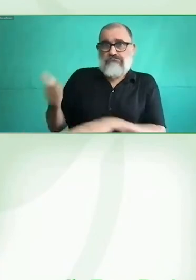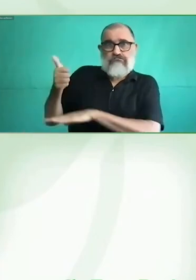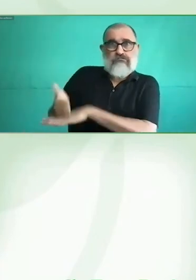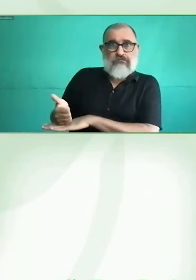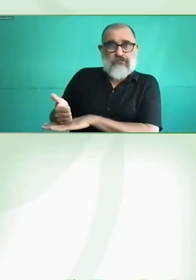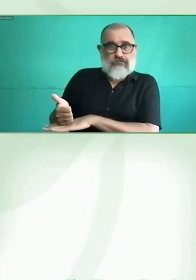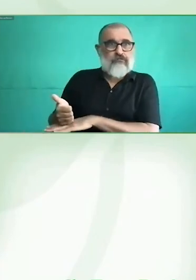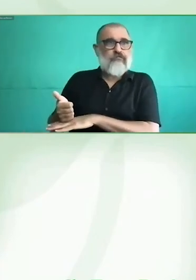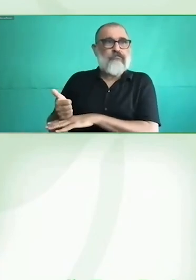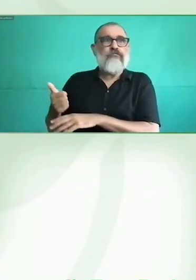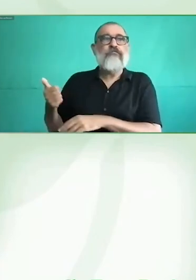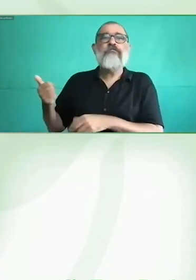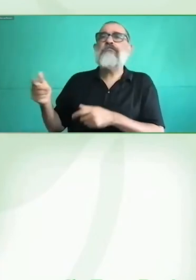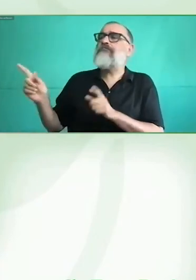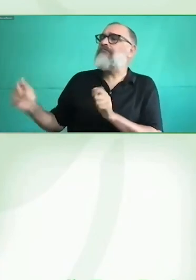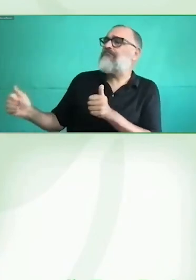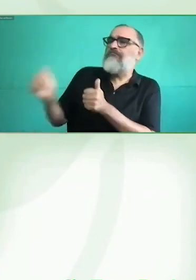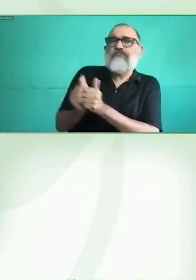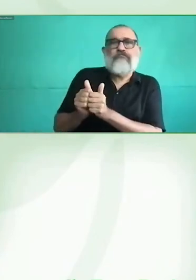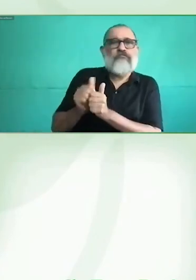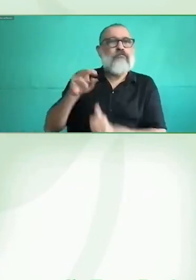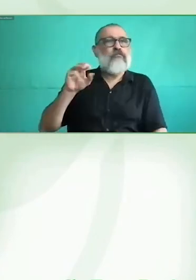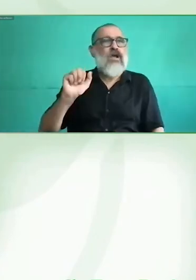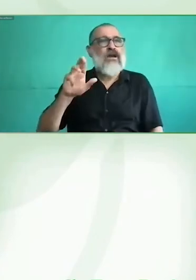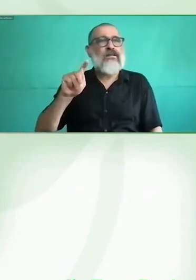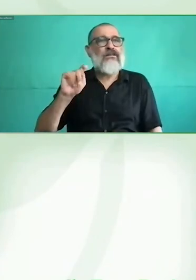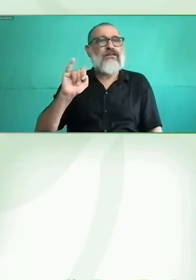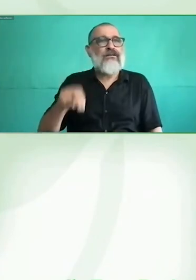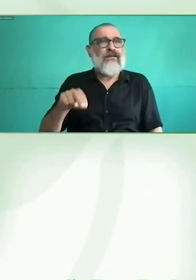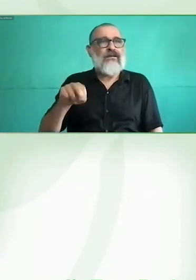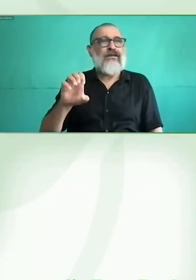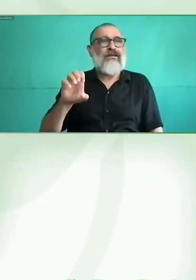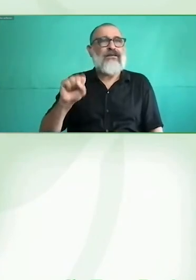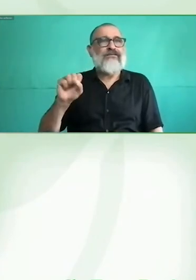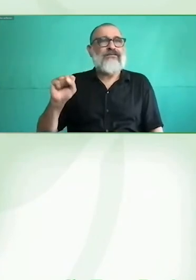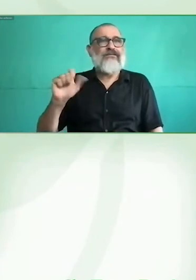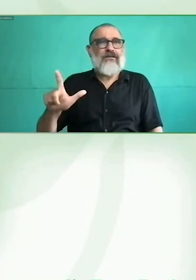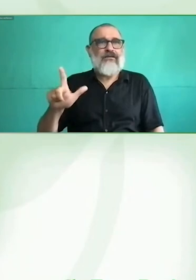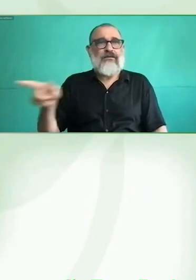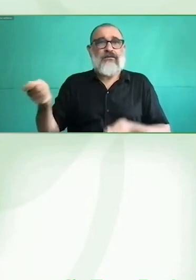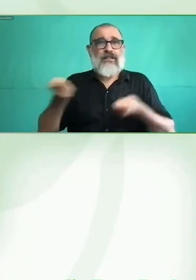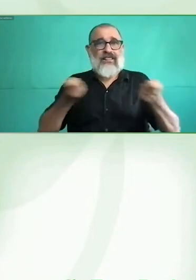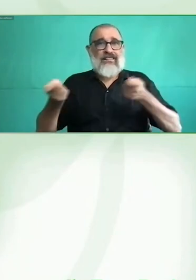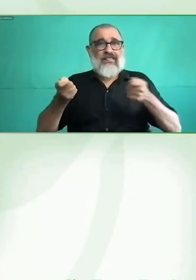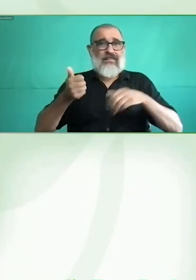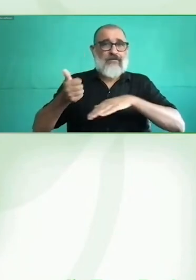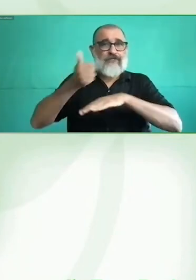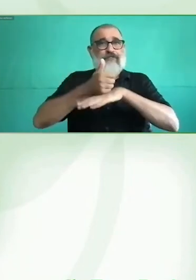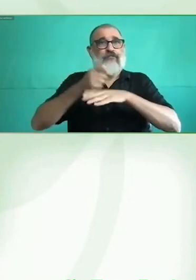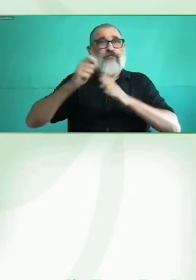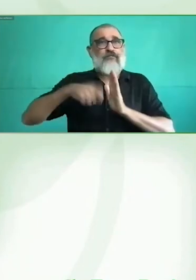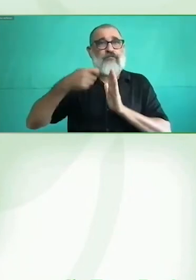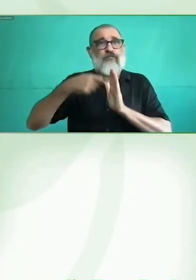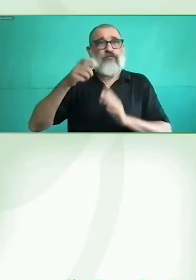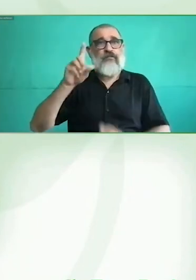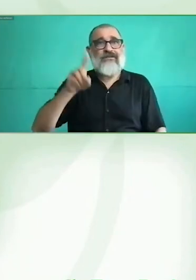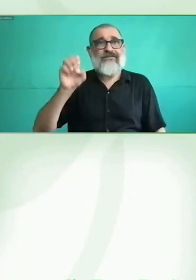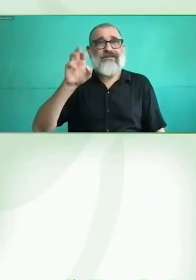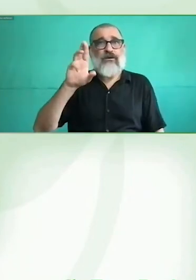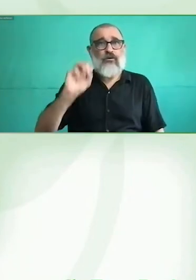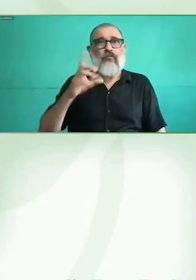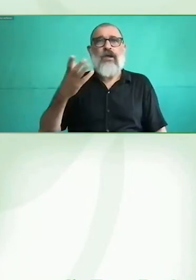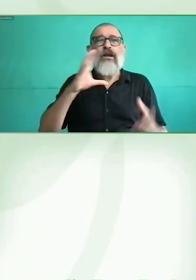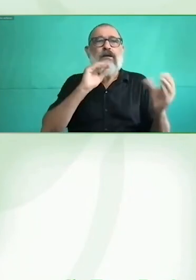idiomáticas y las brechas lingüísticas y geográficas, en realidad, que estábamos enfrentando respecto del acceso a la